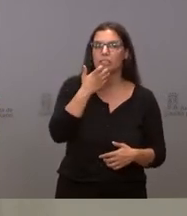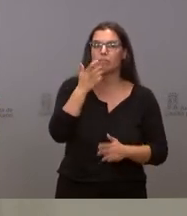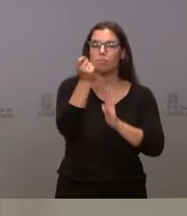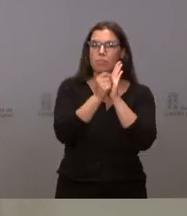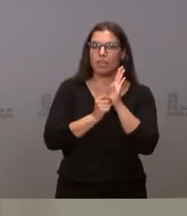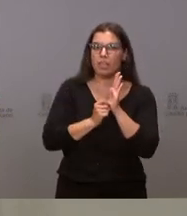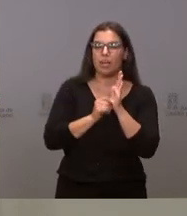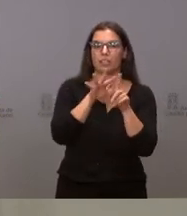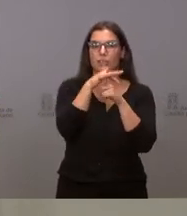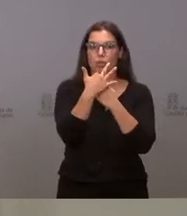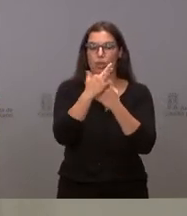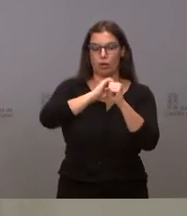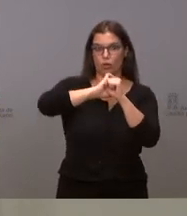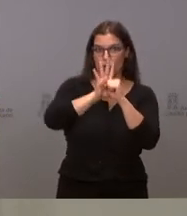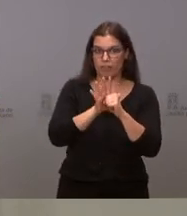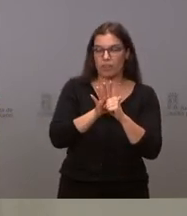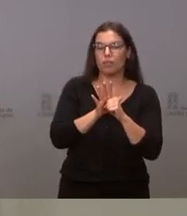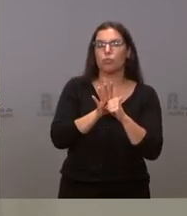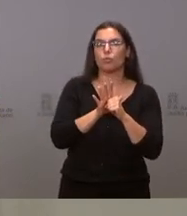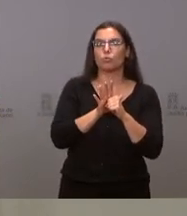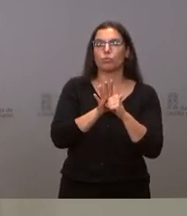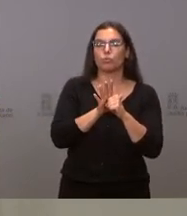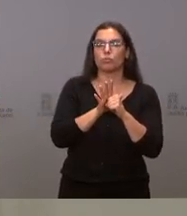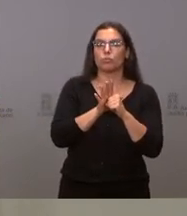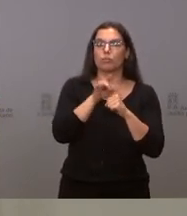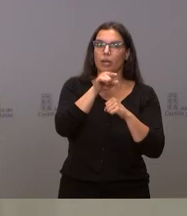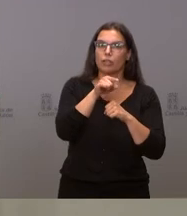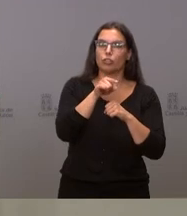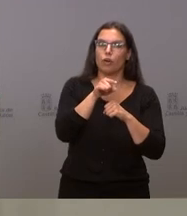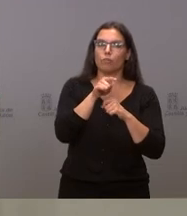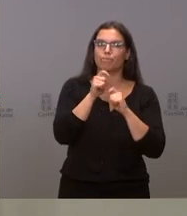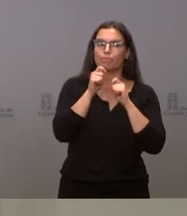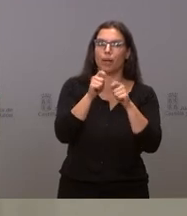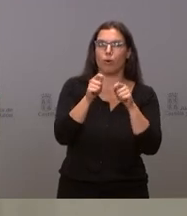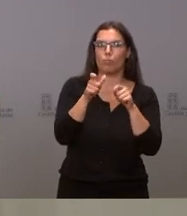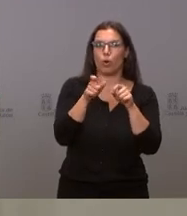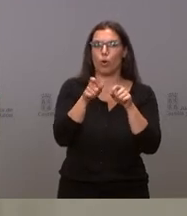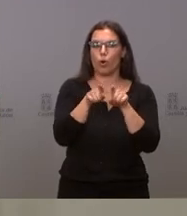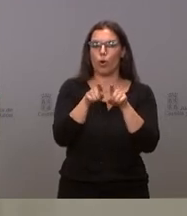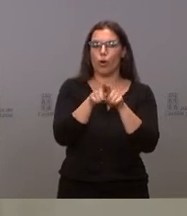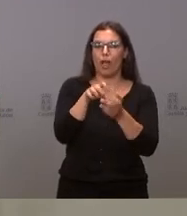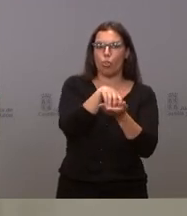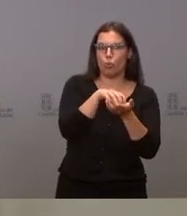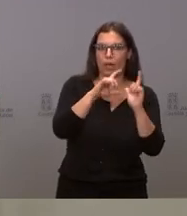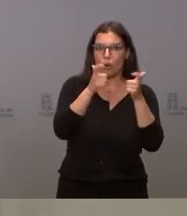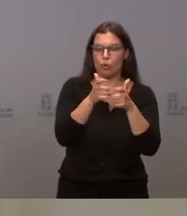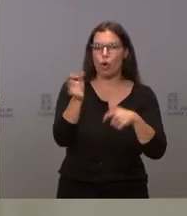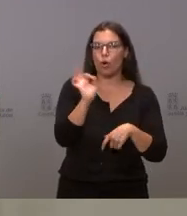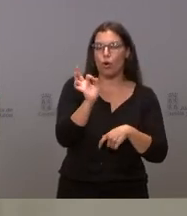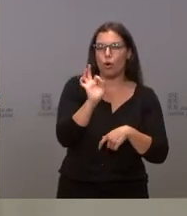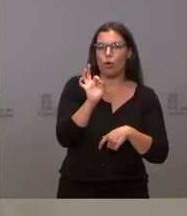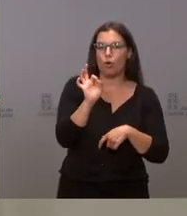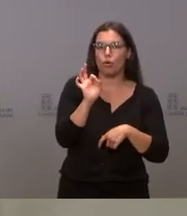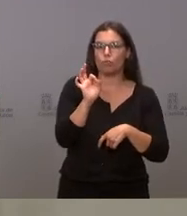medidas y la situación epidemiológica va a comprometer de algún modo estas reuniones o se ha tenido que establecer de